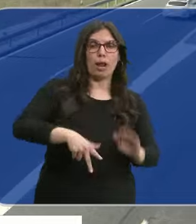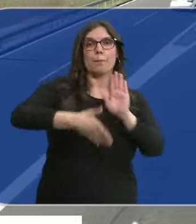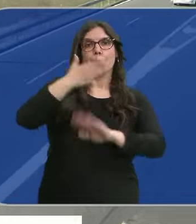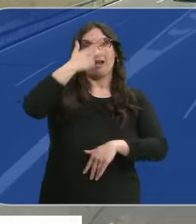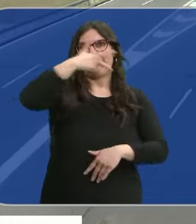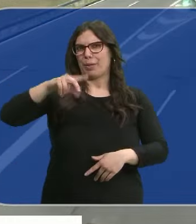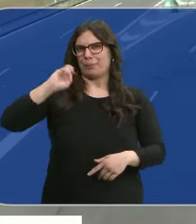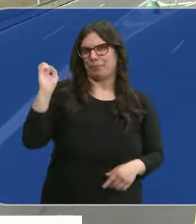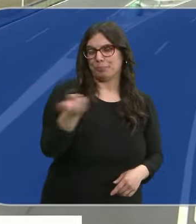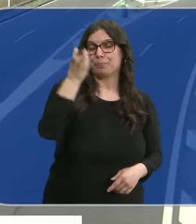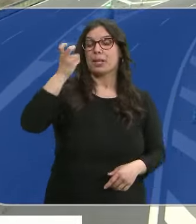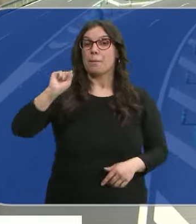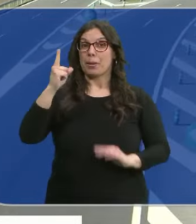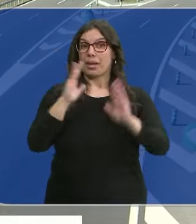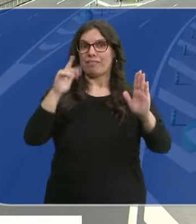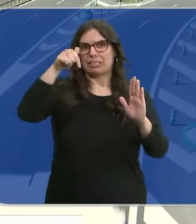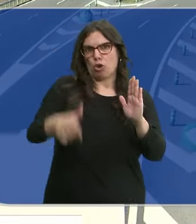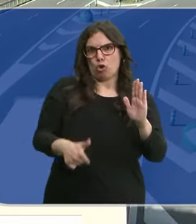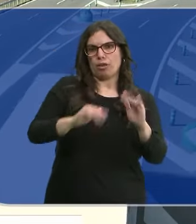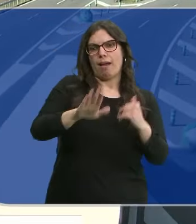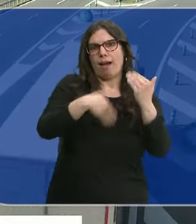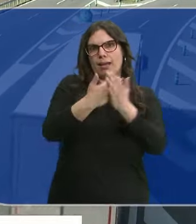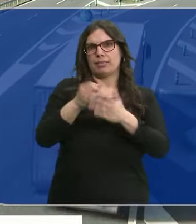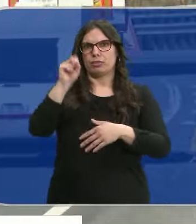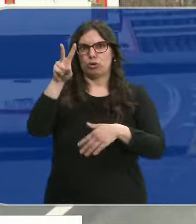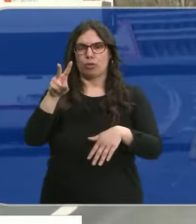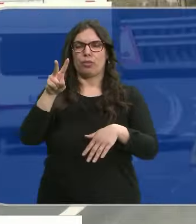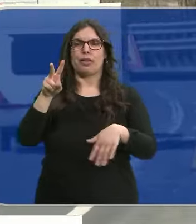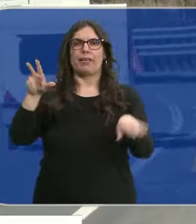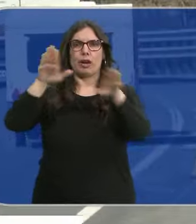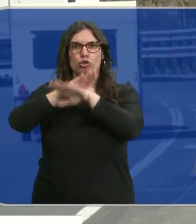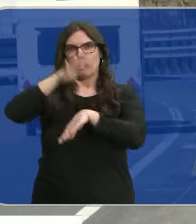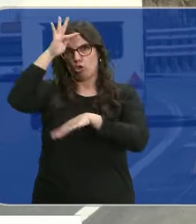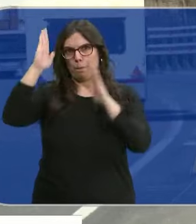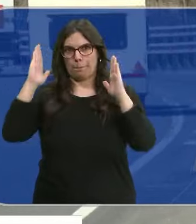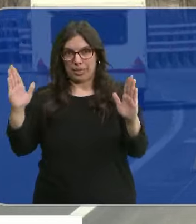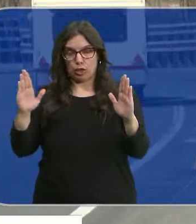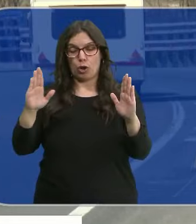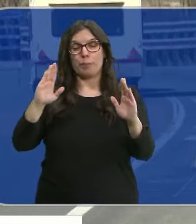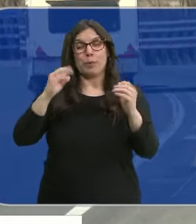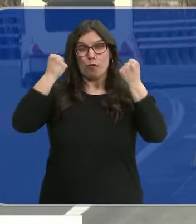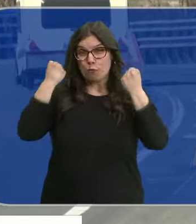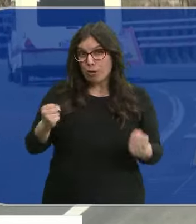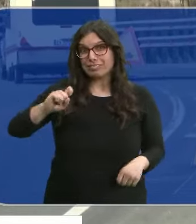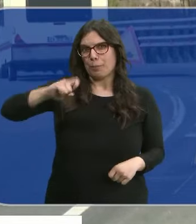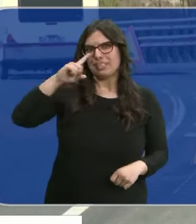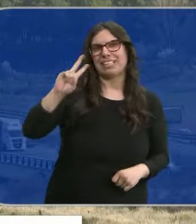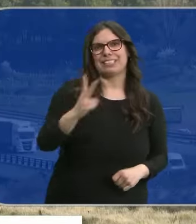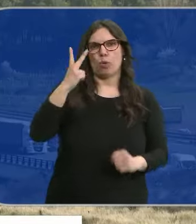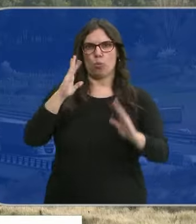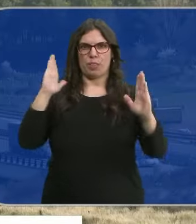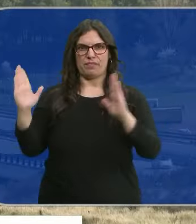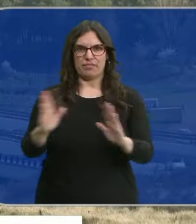de esta operación comenzará hoy al mediodía y se extenderá hasta la medianoche del domingo. Pero el punto fuerte llegará con la segunda